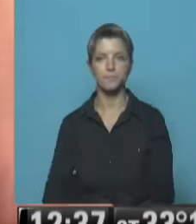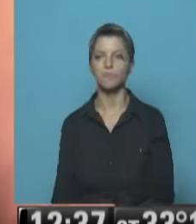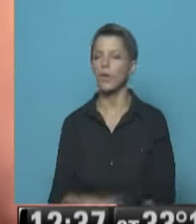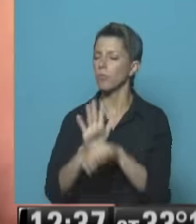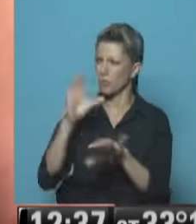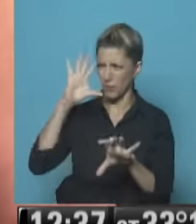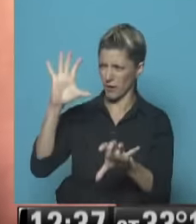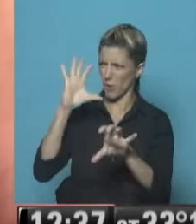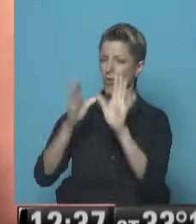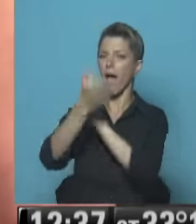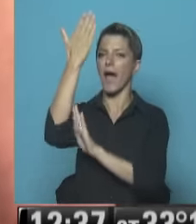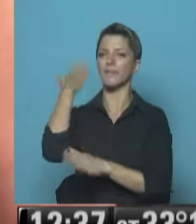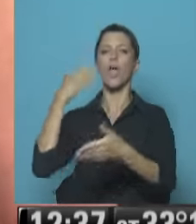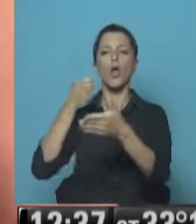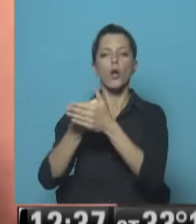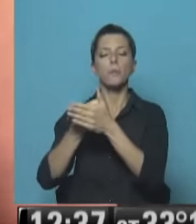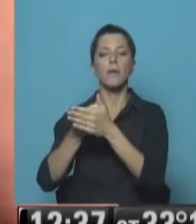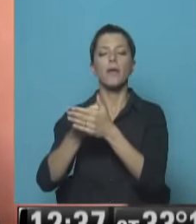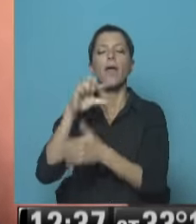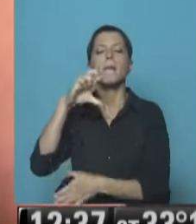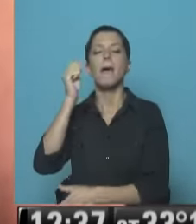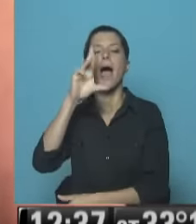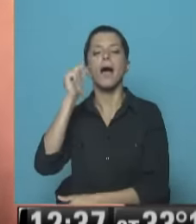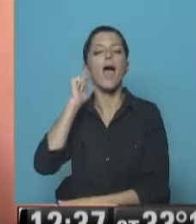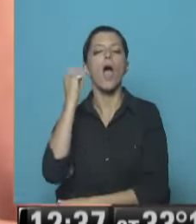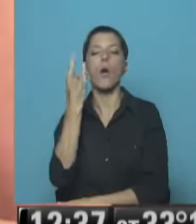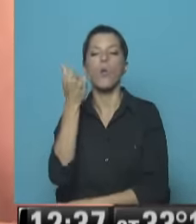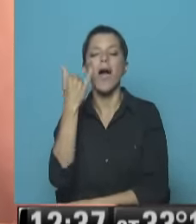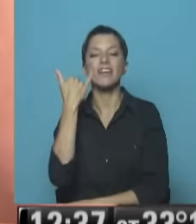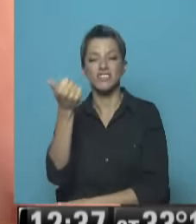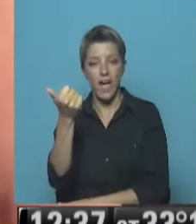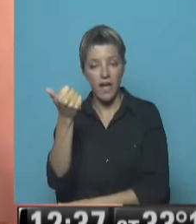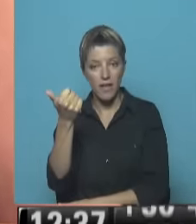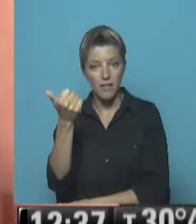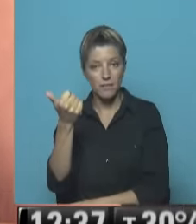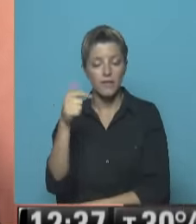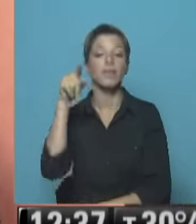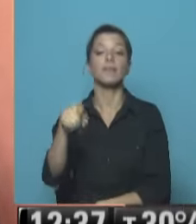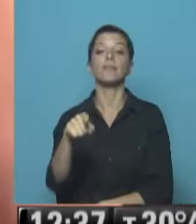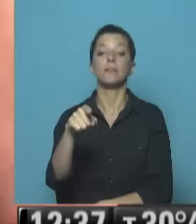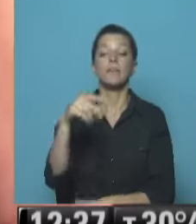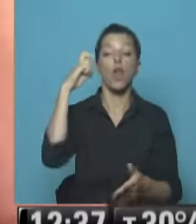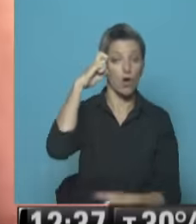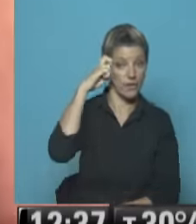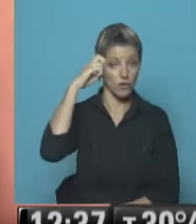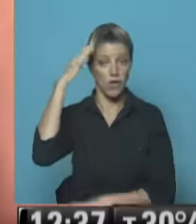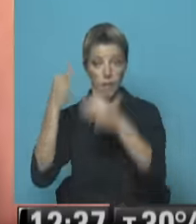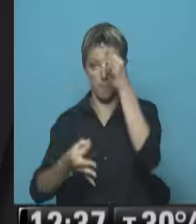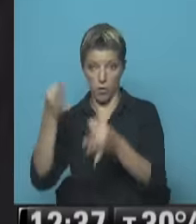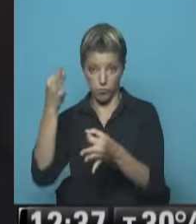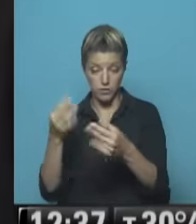del golpe a la paraguaya, ¿no? Donde también tanto el Parlamento como el Poder Judicial tuvieron tanta injerencia